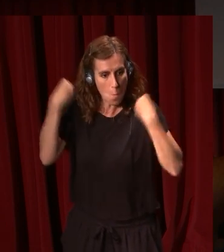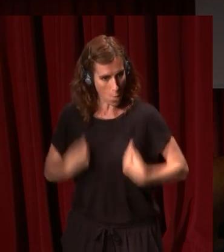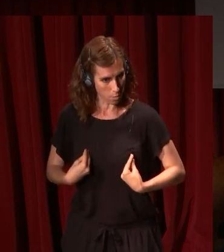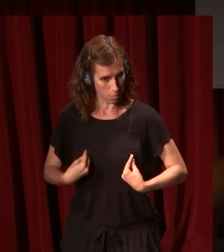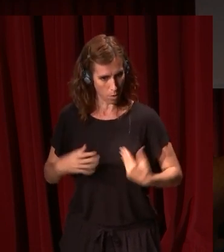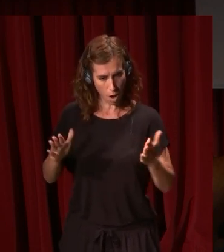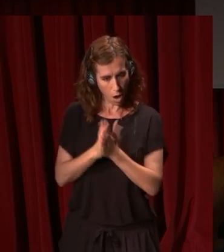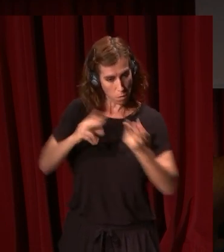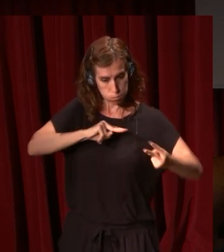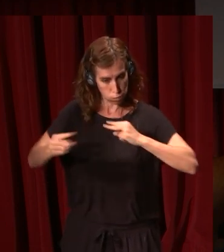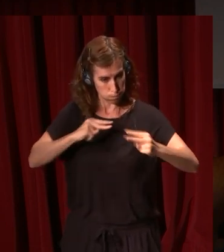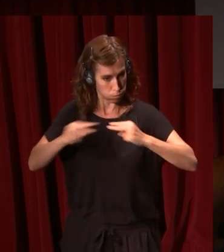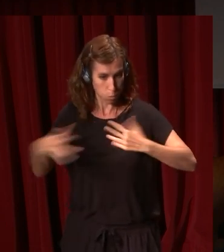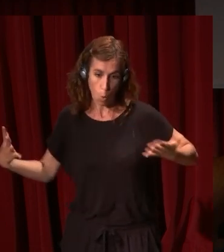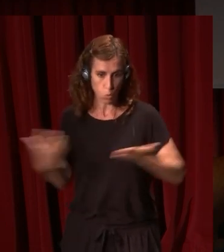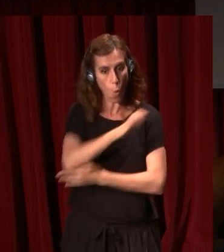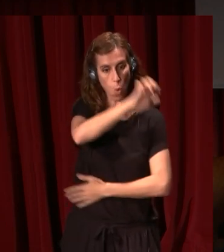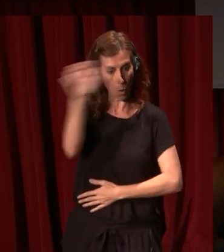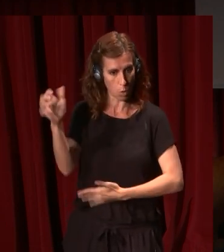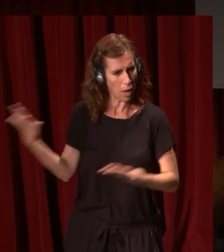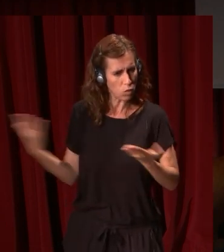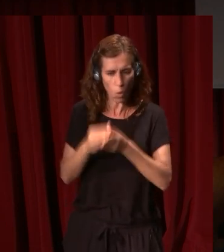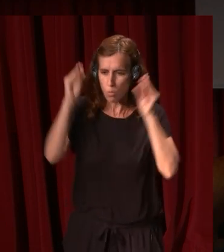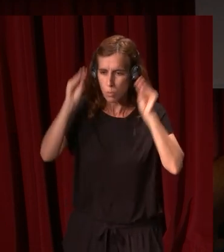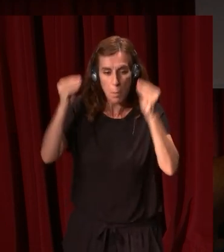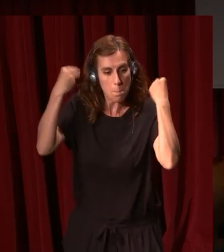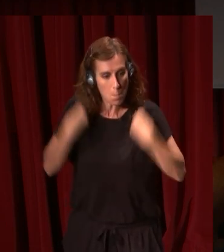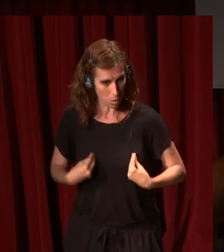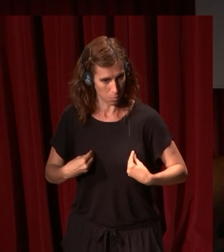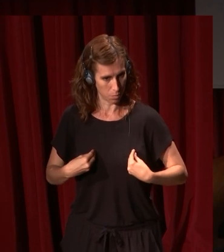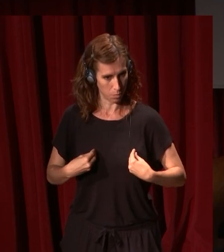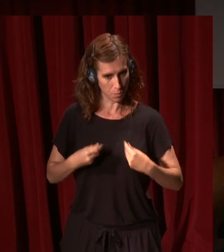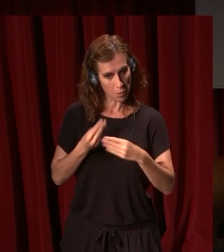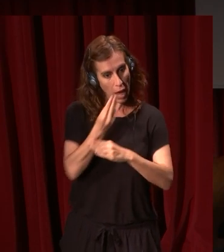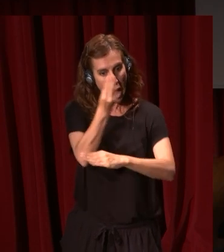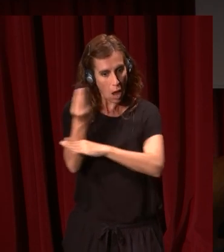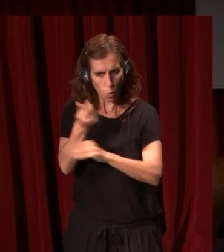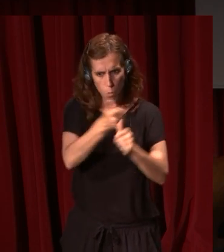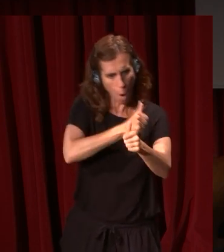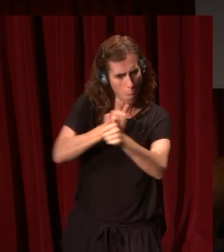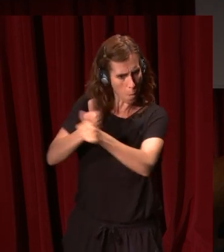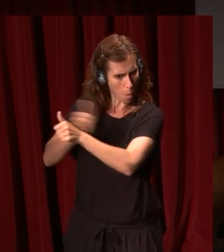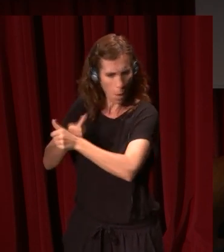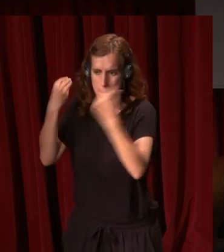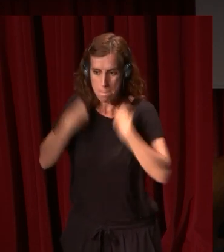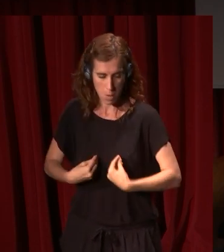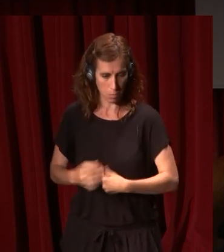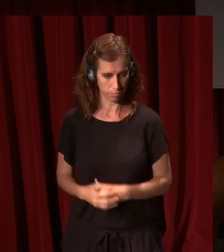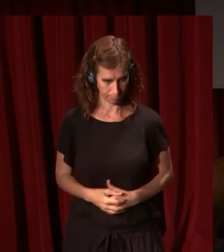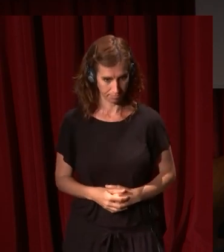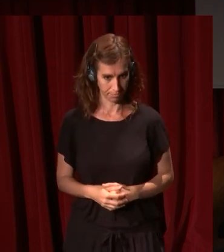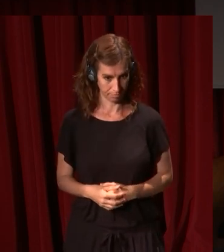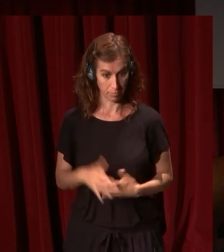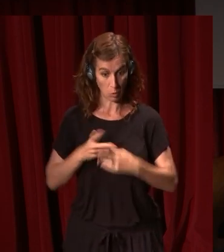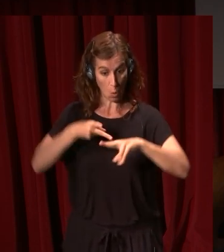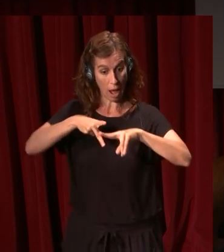traduciendo en toda Europa. Todos se forman igual, además, copiando las mismas esculturas, o vaciados copias de las mismas esculturas, que